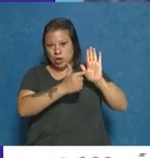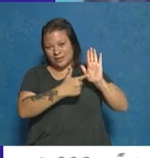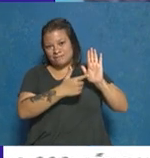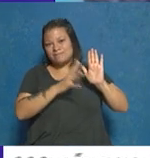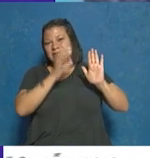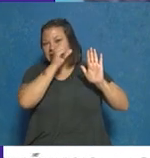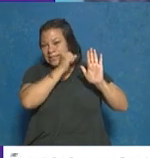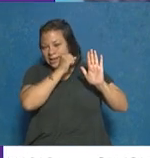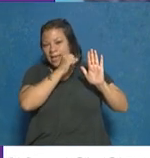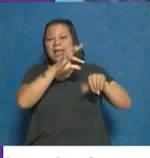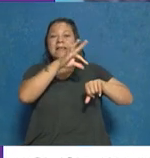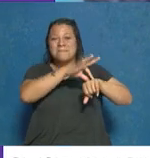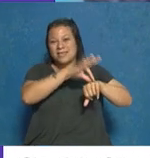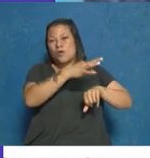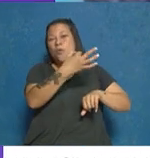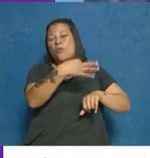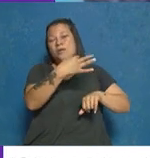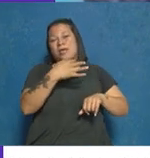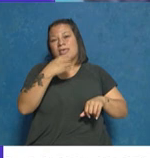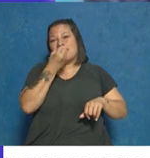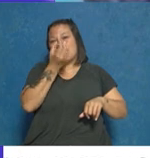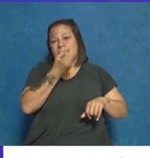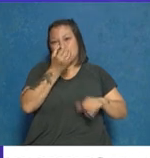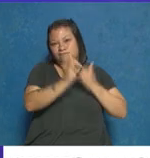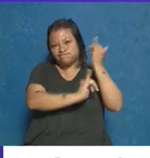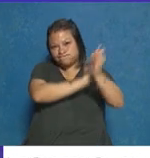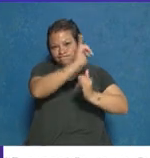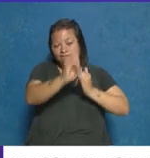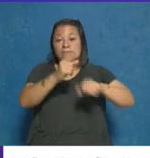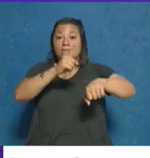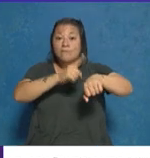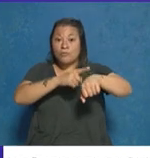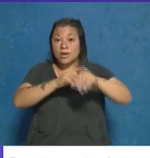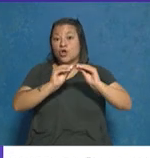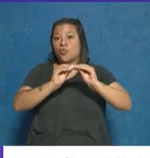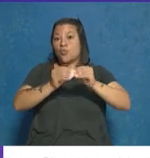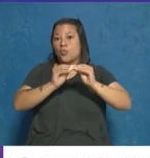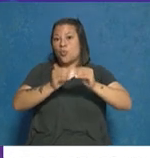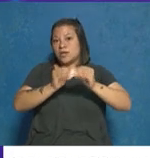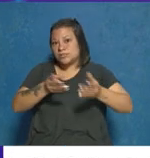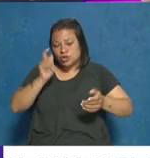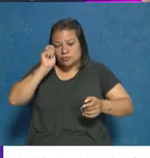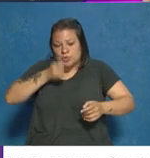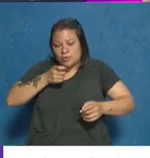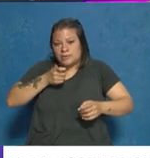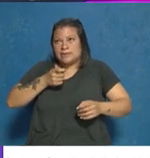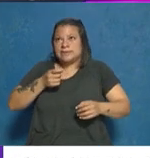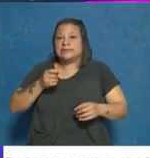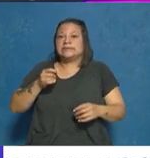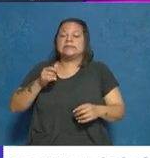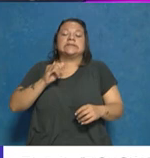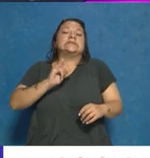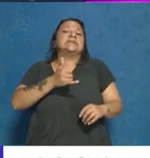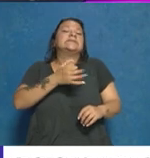que va a brindar su declaración testimonial en el momento en que se realice el Claro, seguro, ¿no? Eso es que hay que escuchar, me parece,